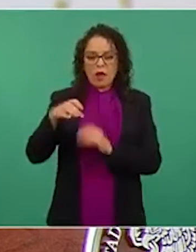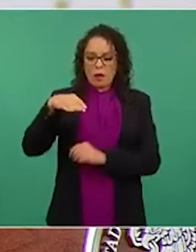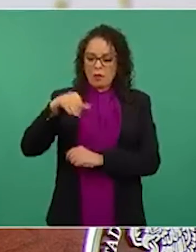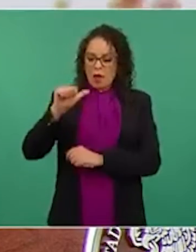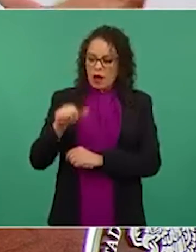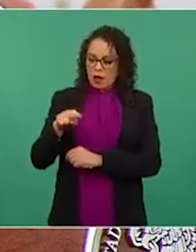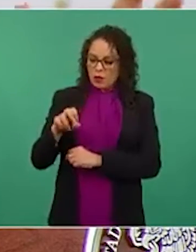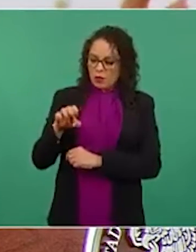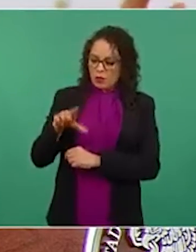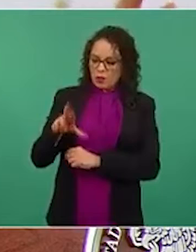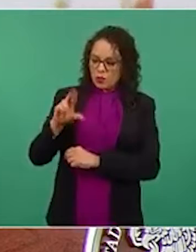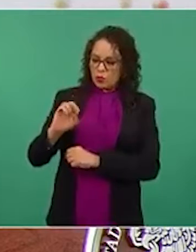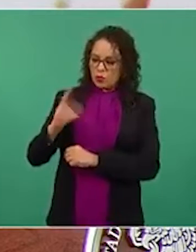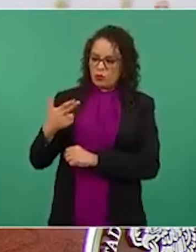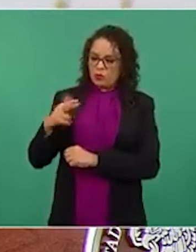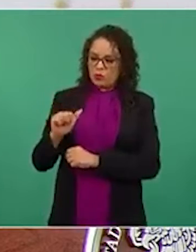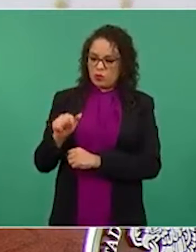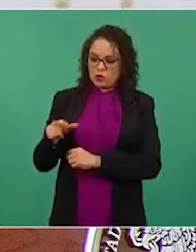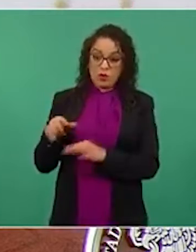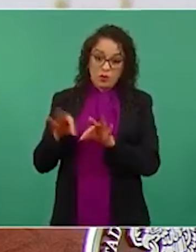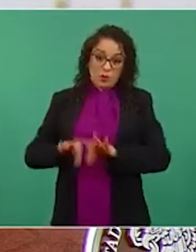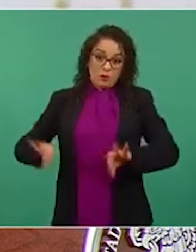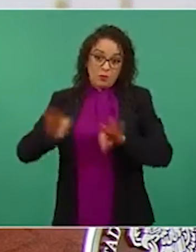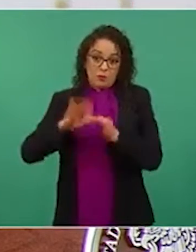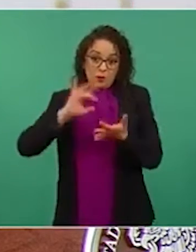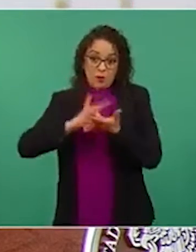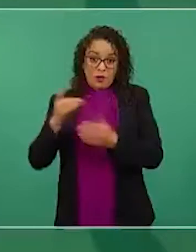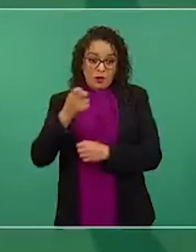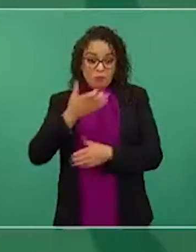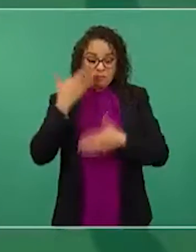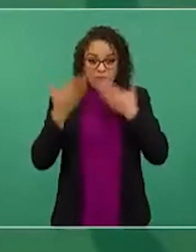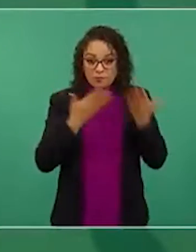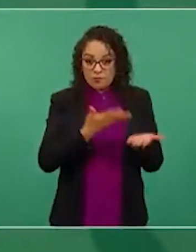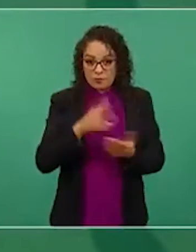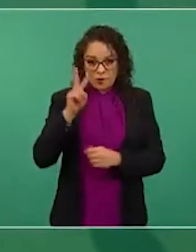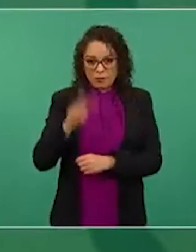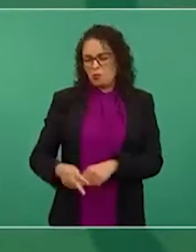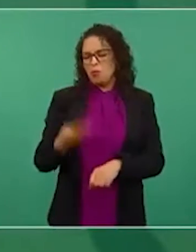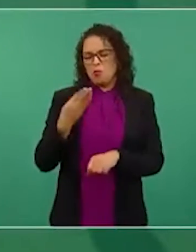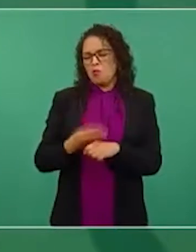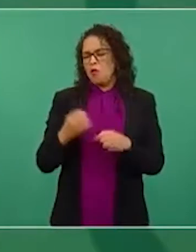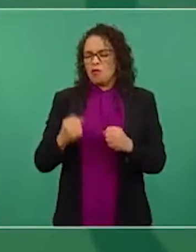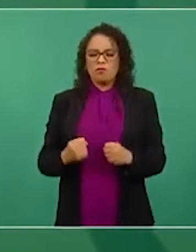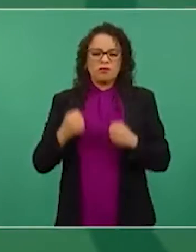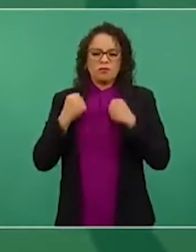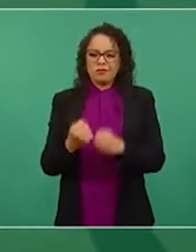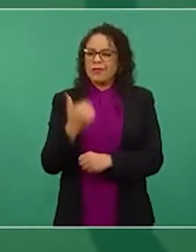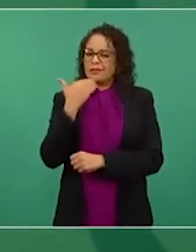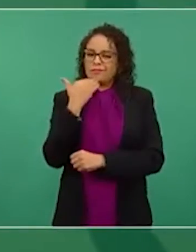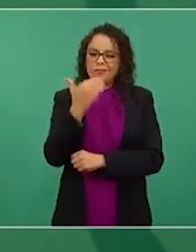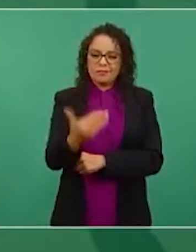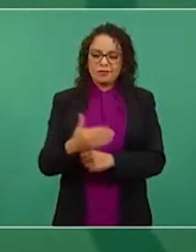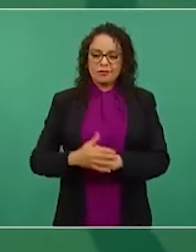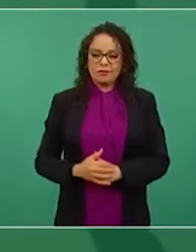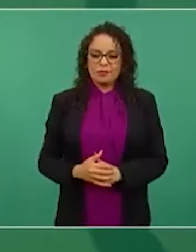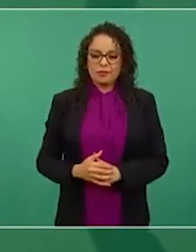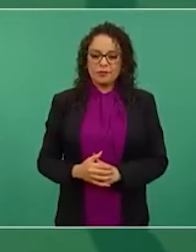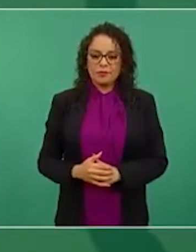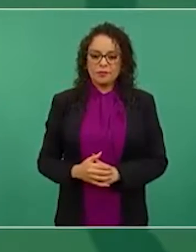se fortaleció mucho. Entonces, luego